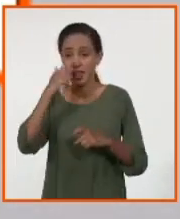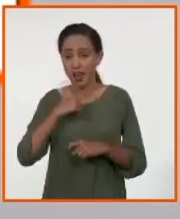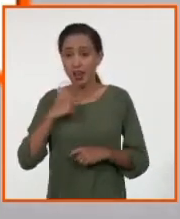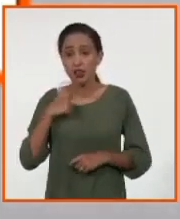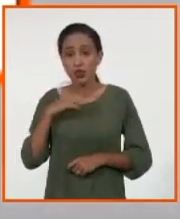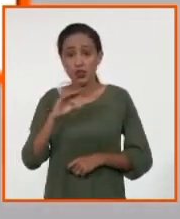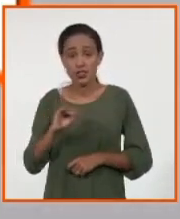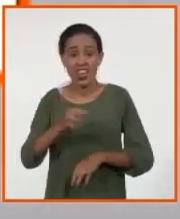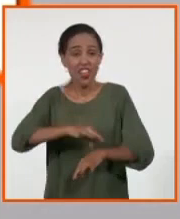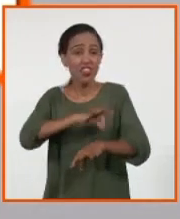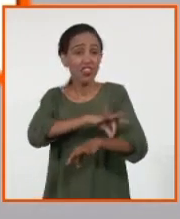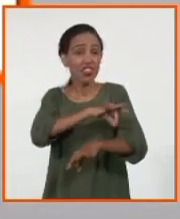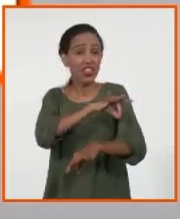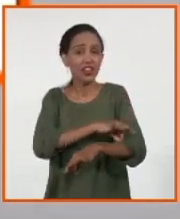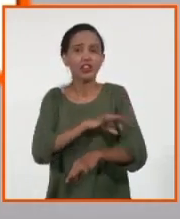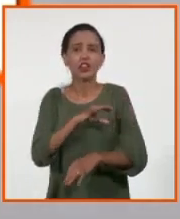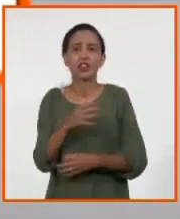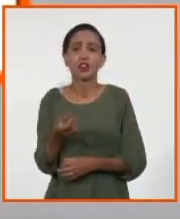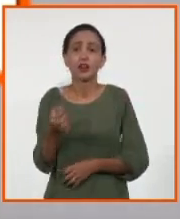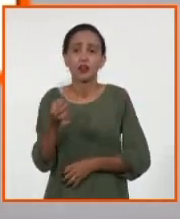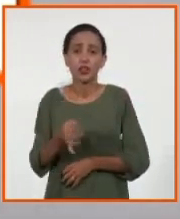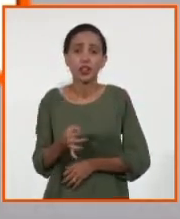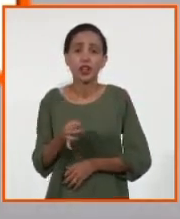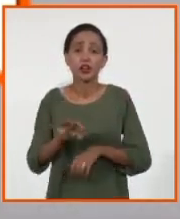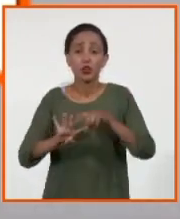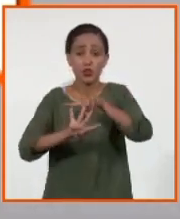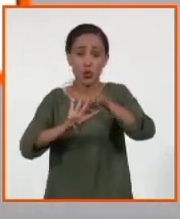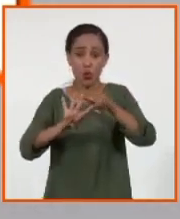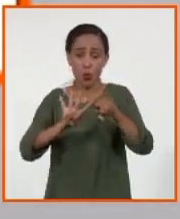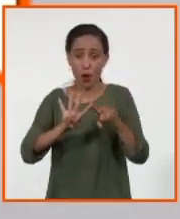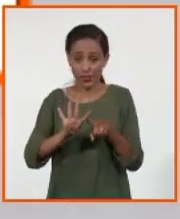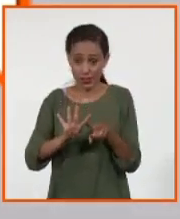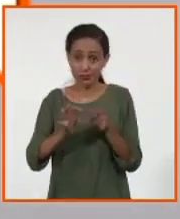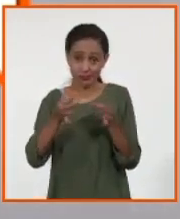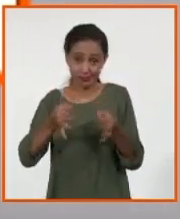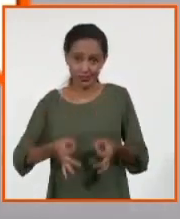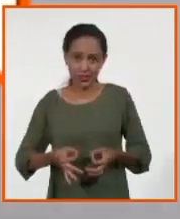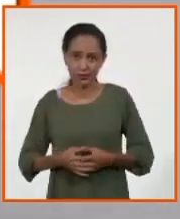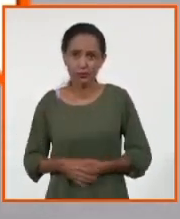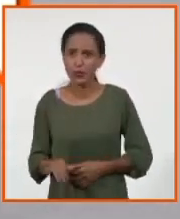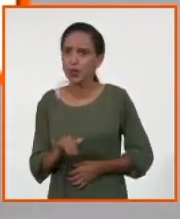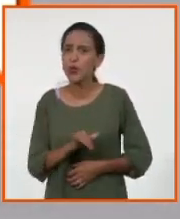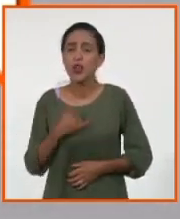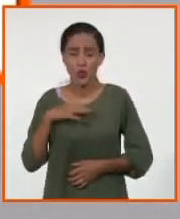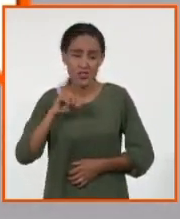uno dice el virus dengue, realmente son cuatro virus. Yo decía hoy, es como cuatro hermanos.